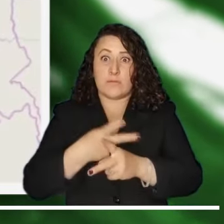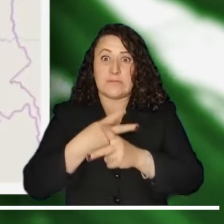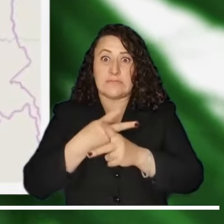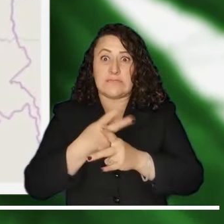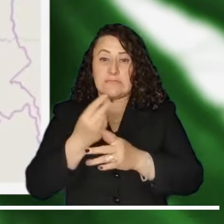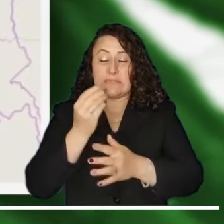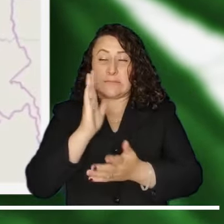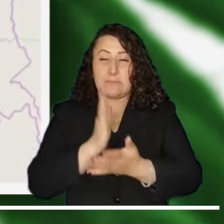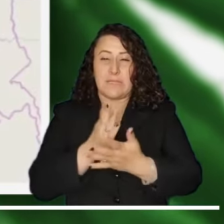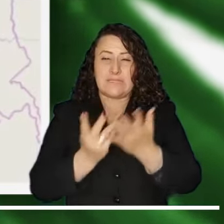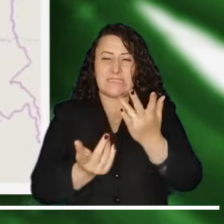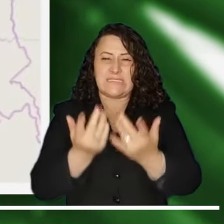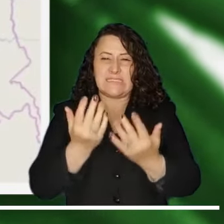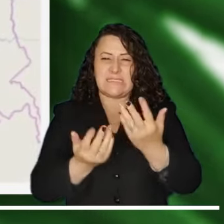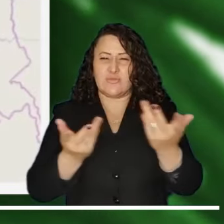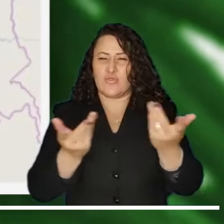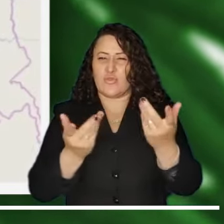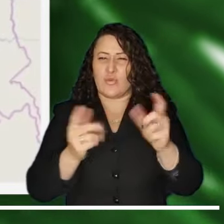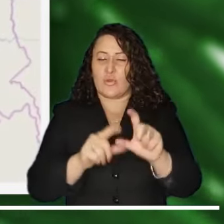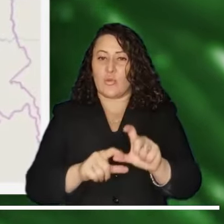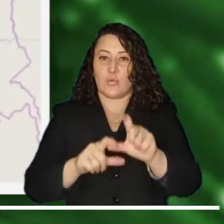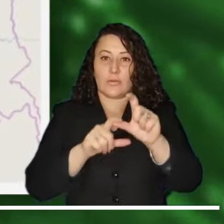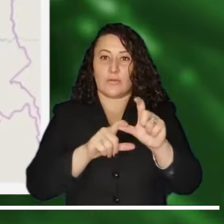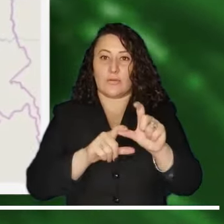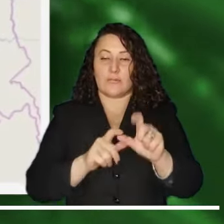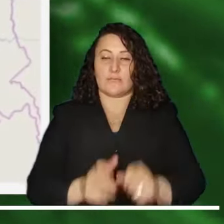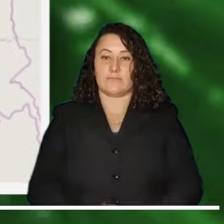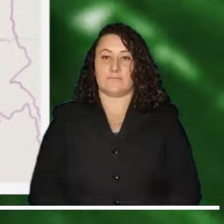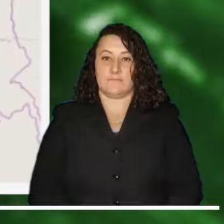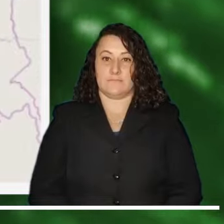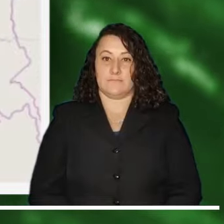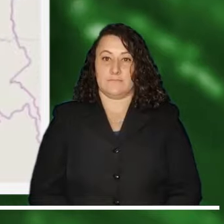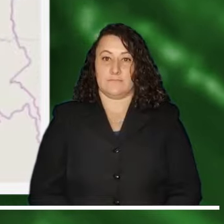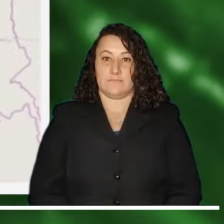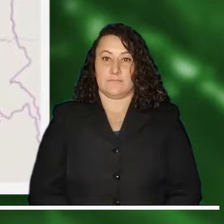Máxima atención a los incendios que podrían surgir en la Guajira.